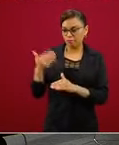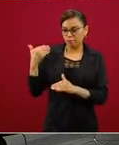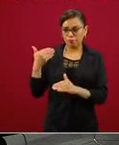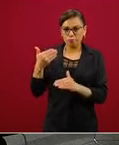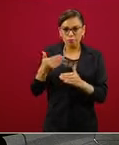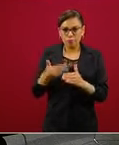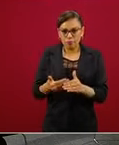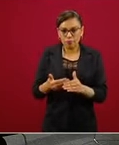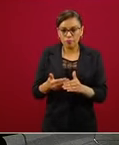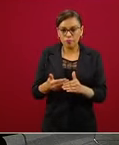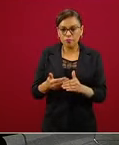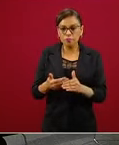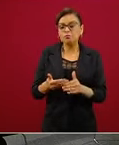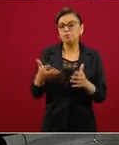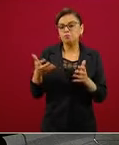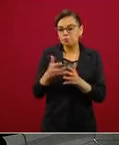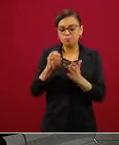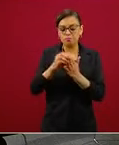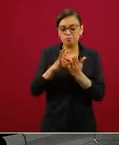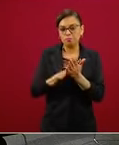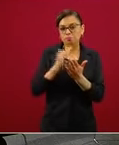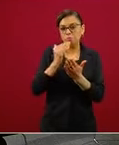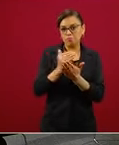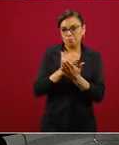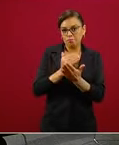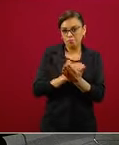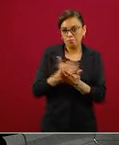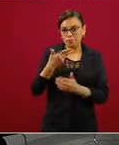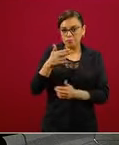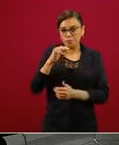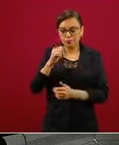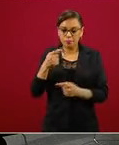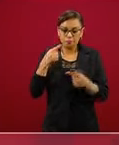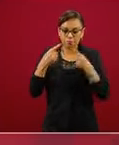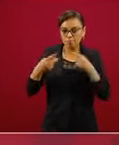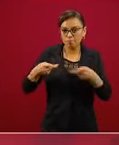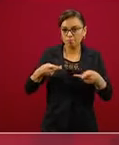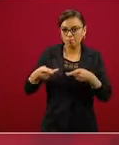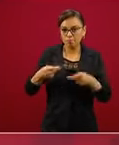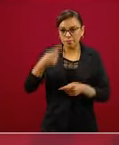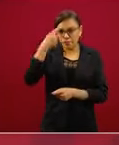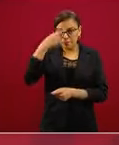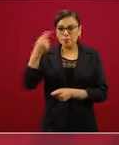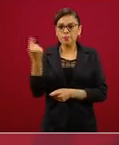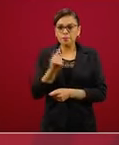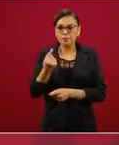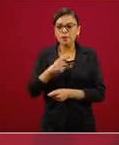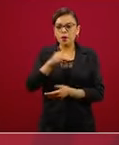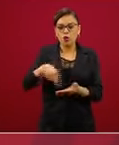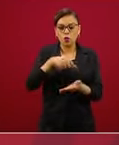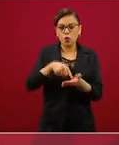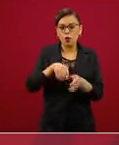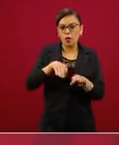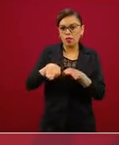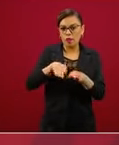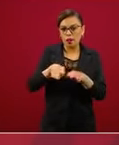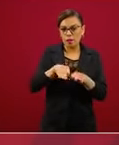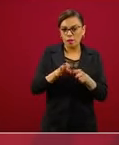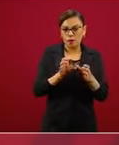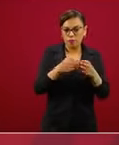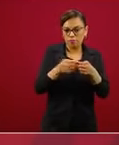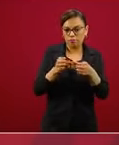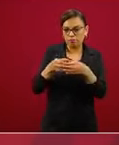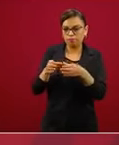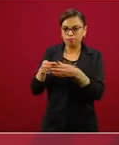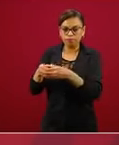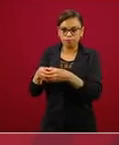de lineamientos, de guías para todos los centros de trabajo que pretenden ser una